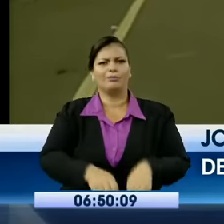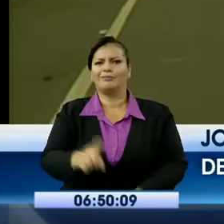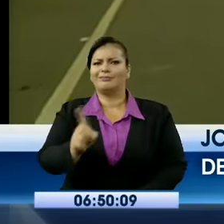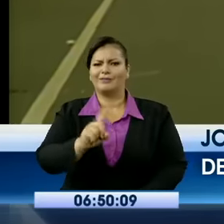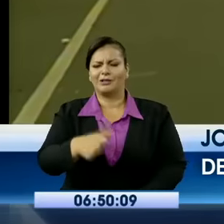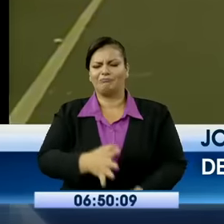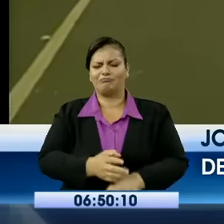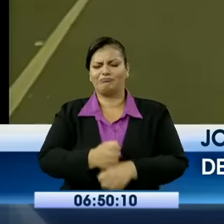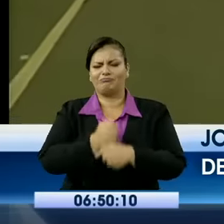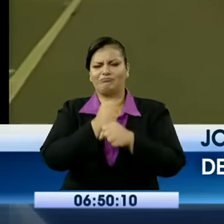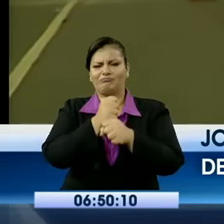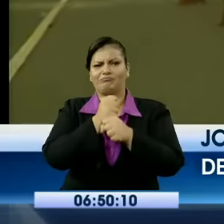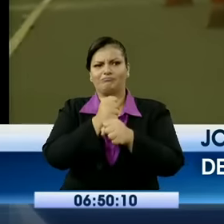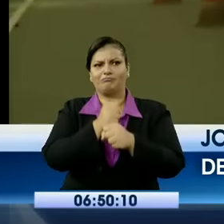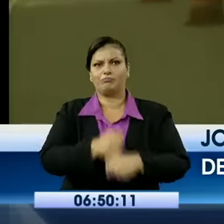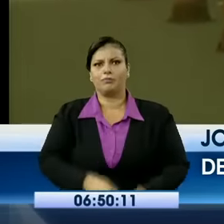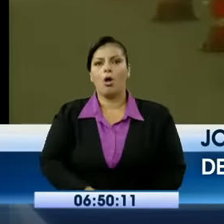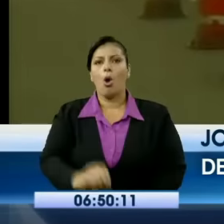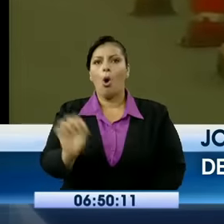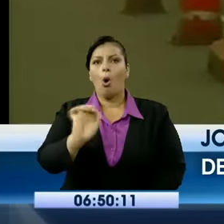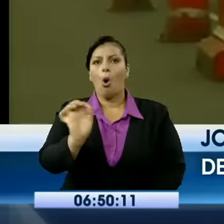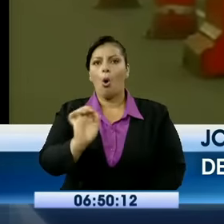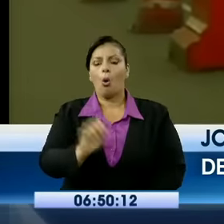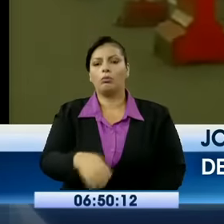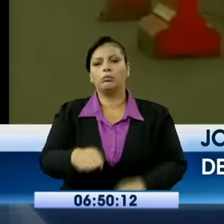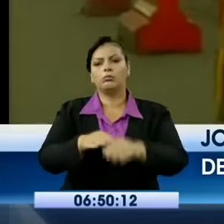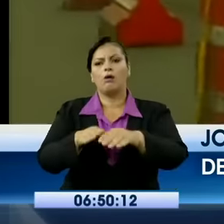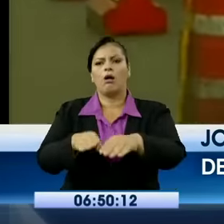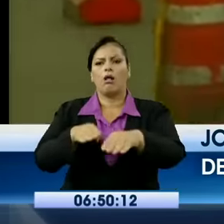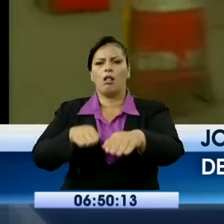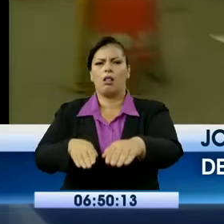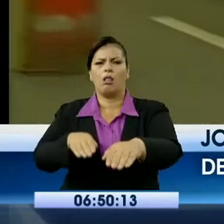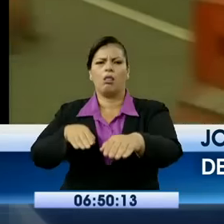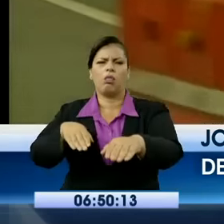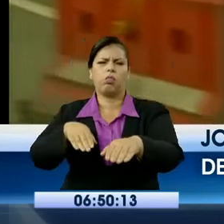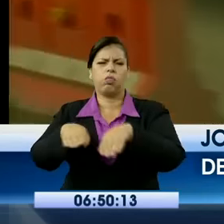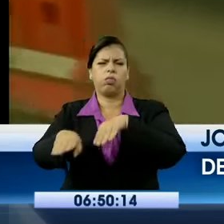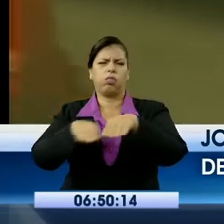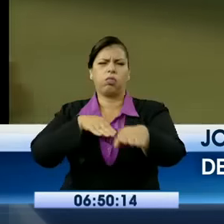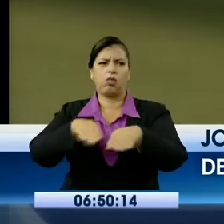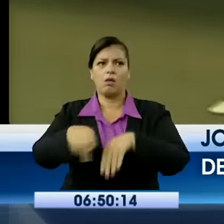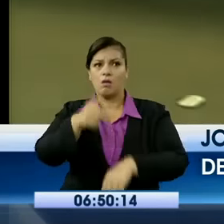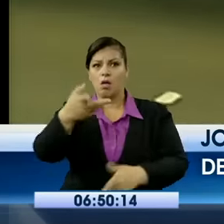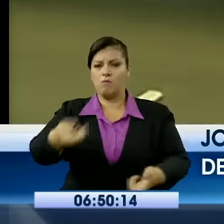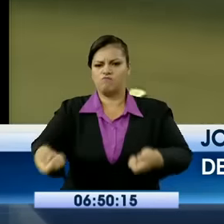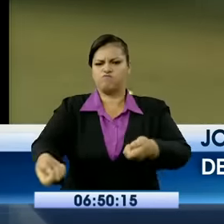asimismo por la circulación, como observamos también, de vehículos pesados.